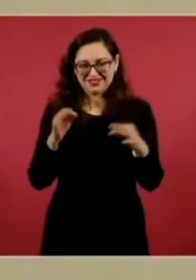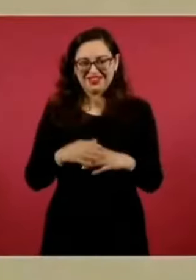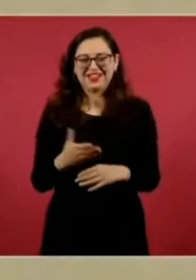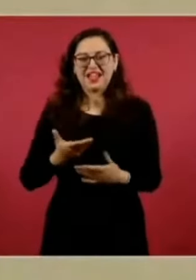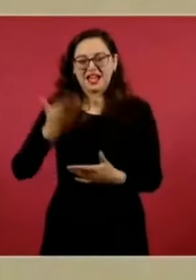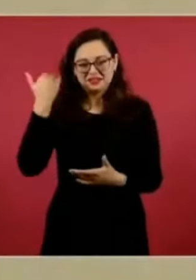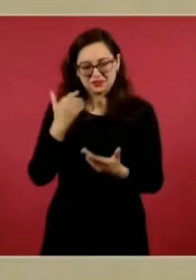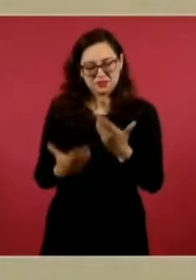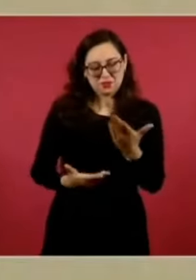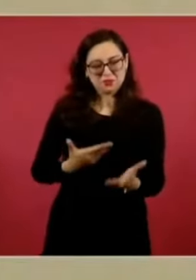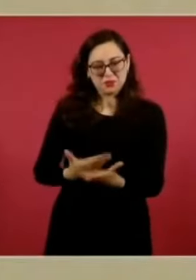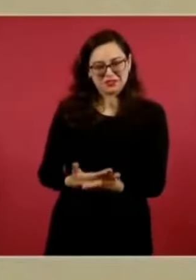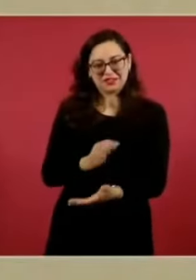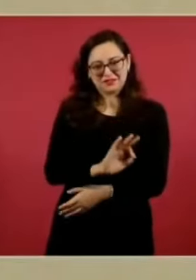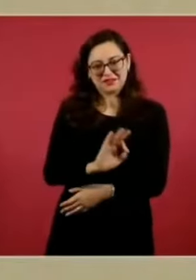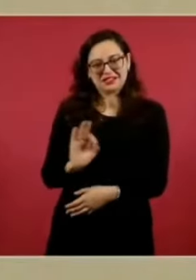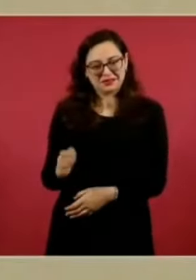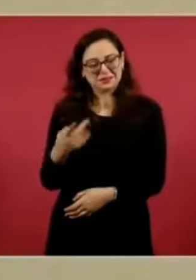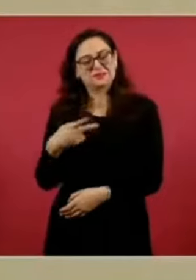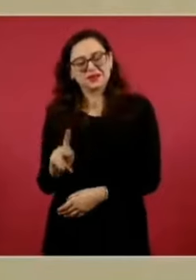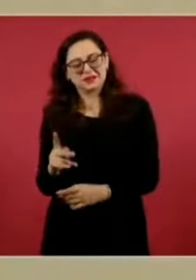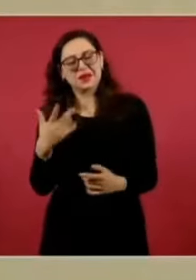estábamos viendo.